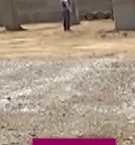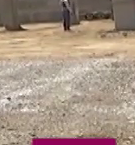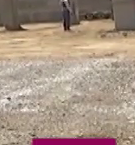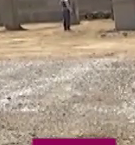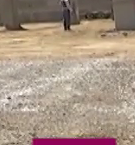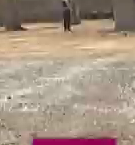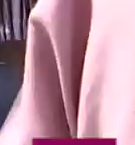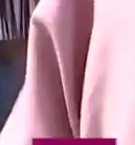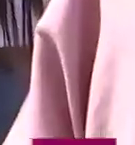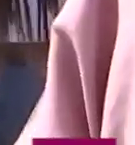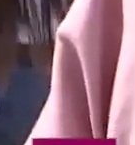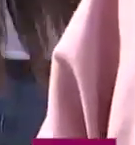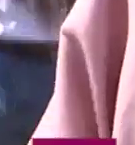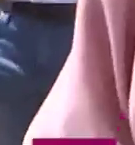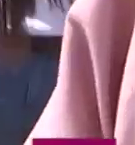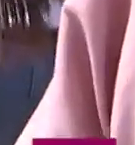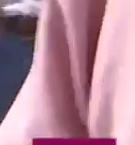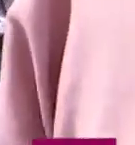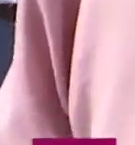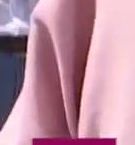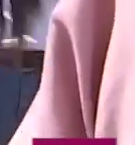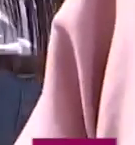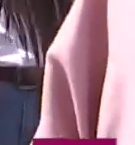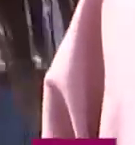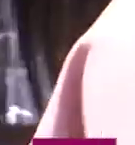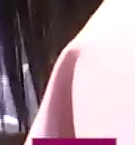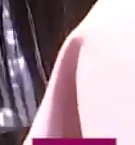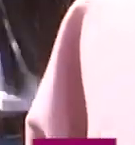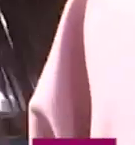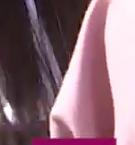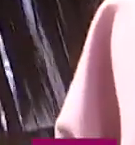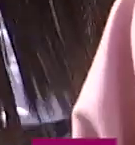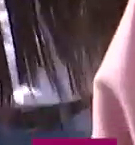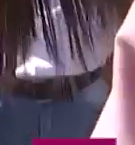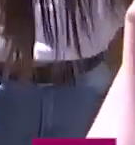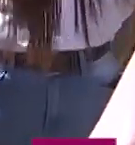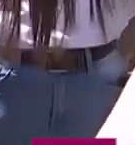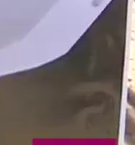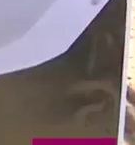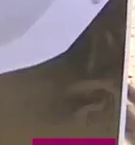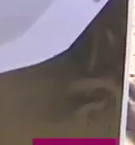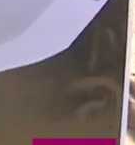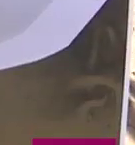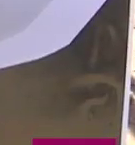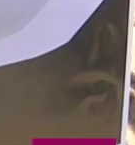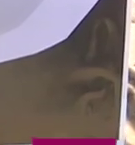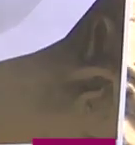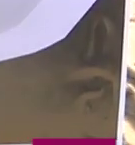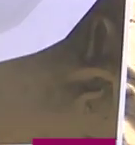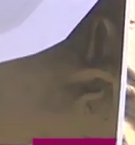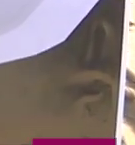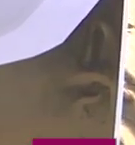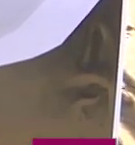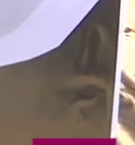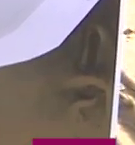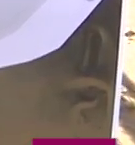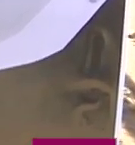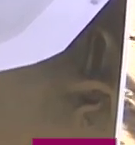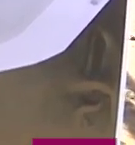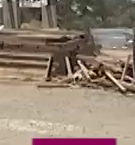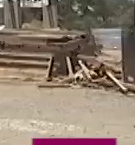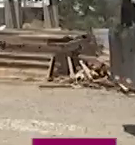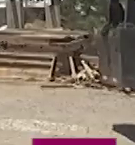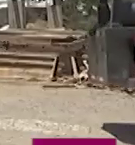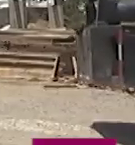la titular del Ejecutivo Local verificó las acciones que se realizan en los edificios A, B y C, así como de la caseta de control y el